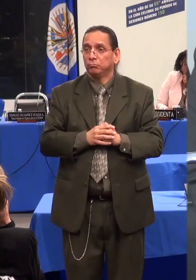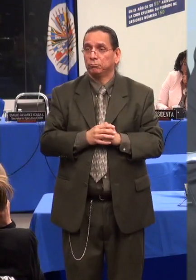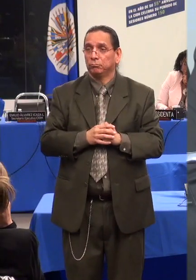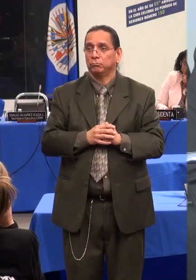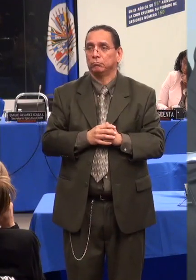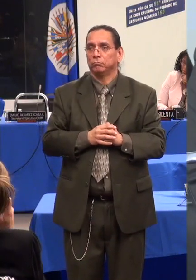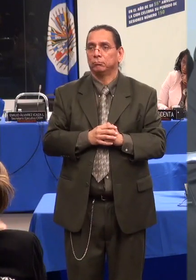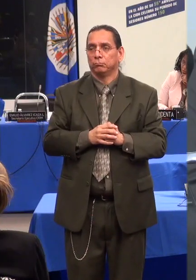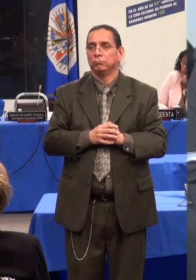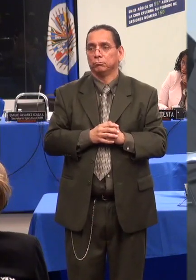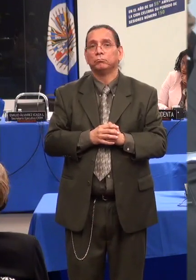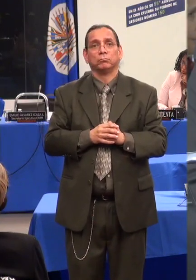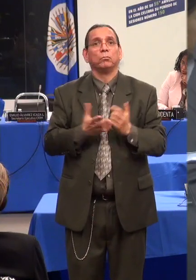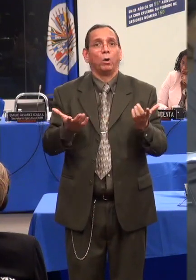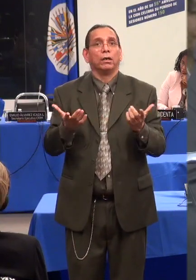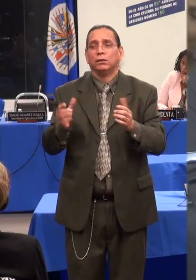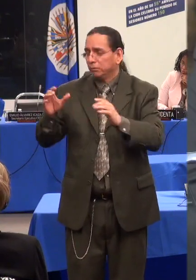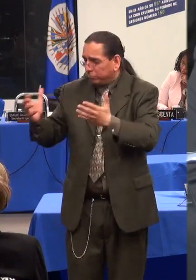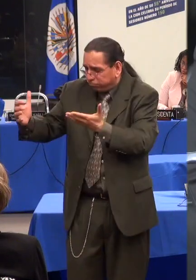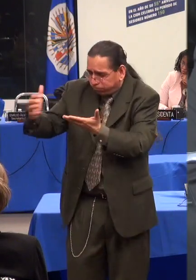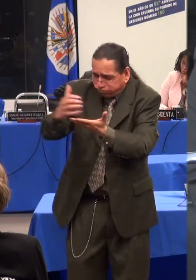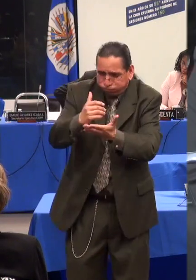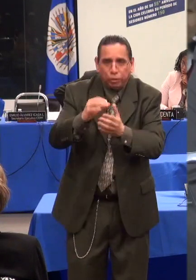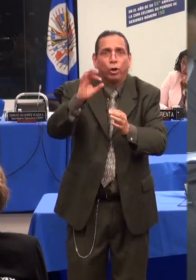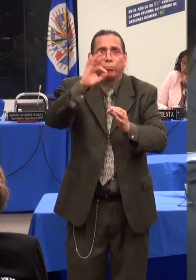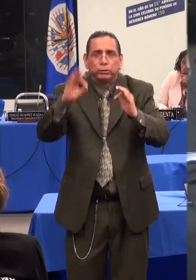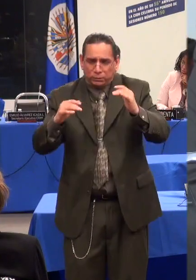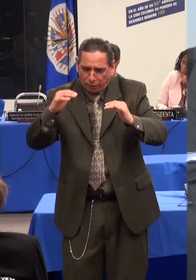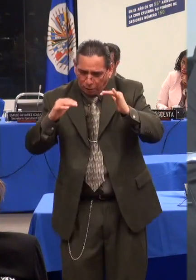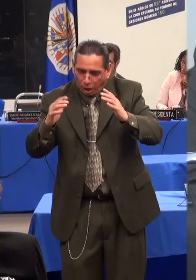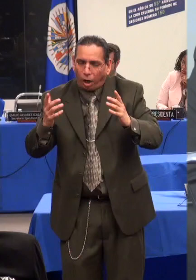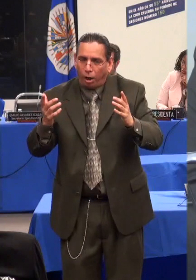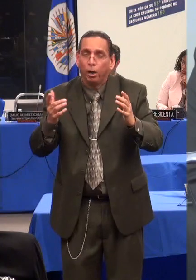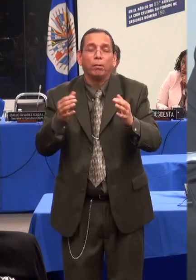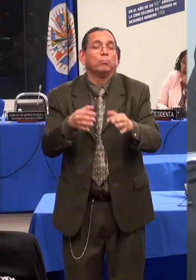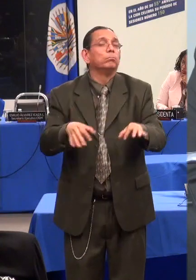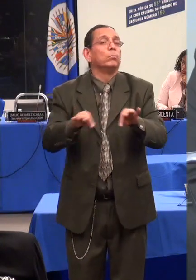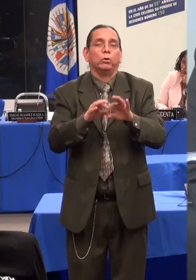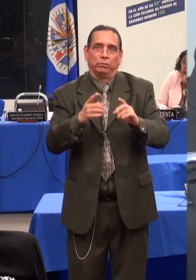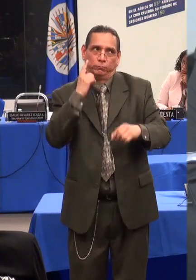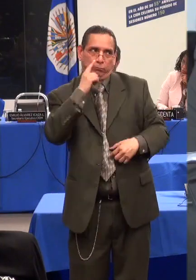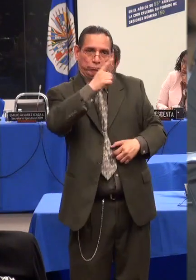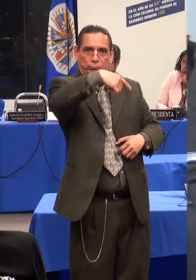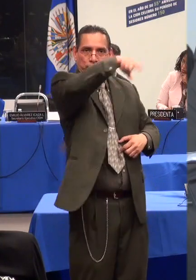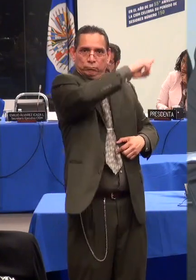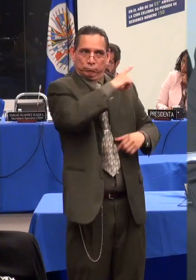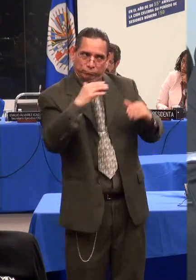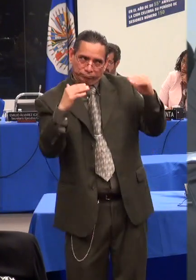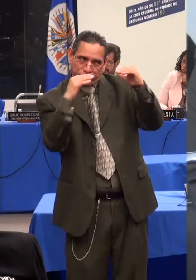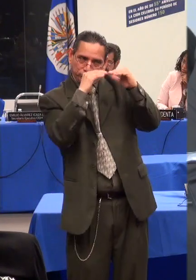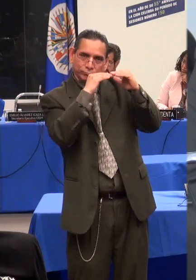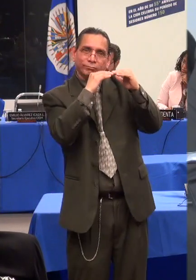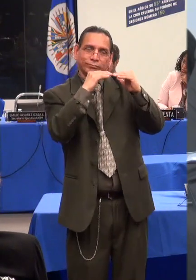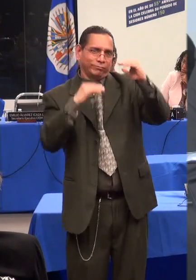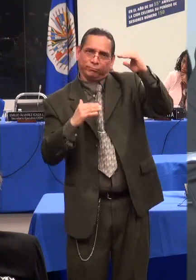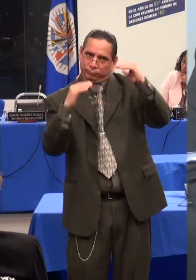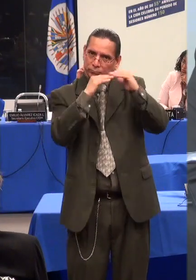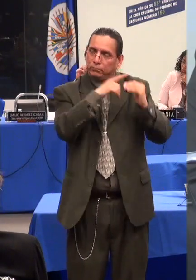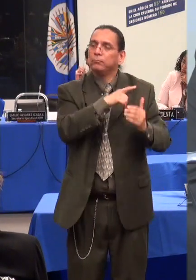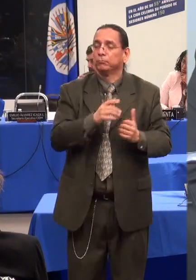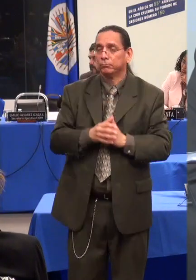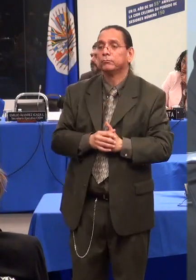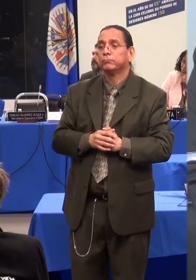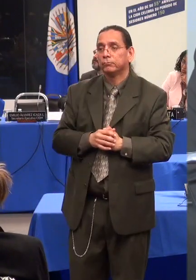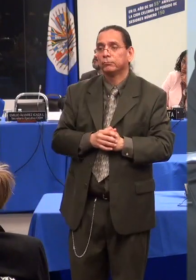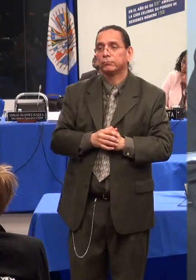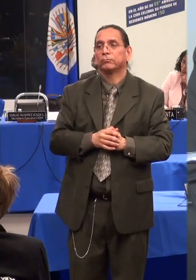y procesamiento de delitos, la Defensoría del Pueblo, procuradores delegados de familia, jueces de familia, profesionales del